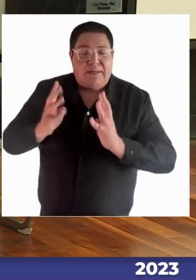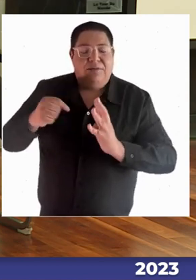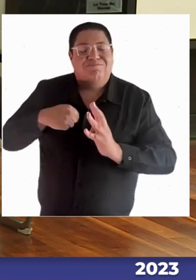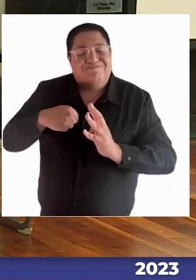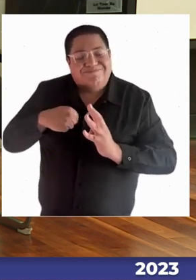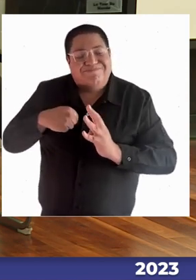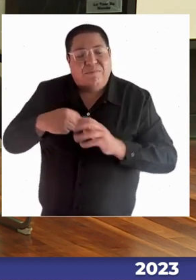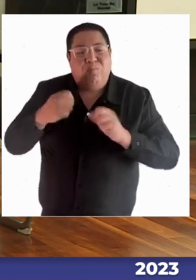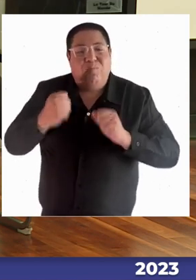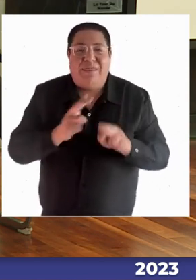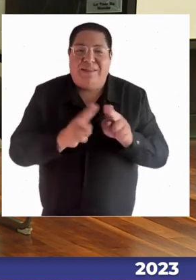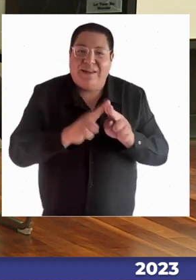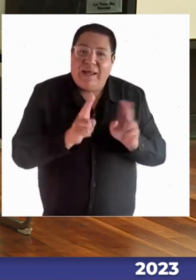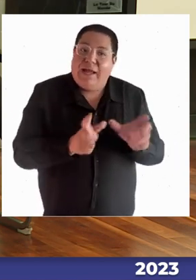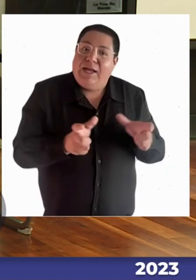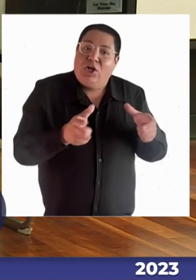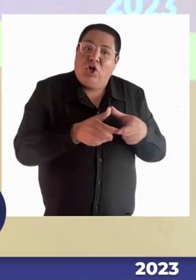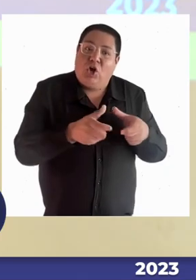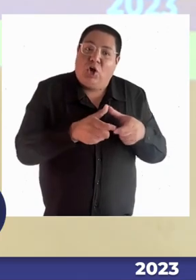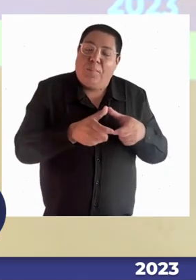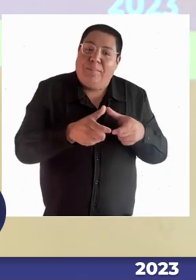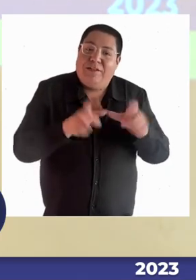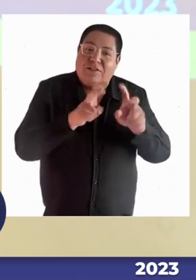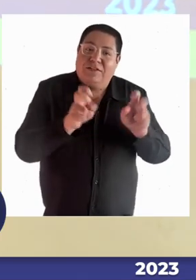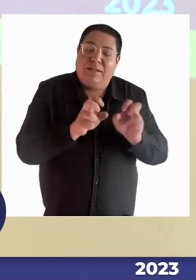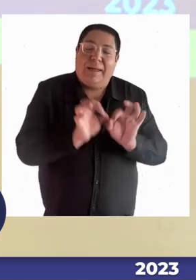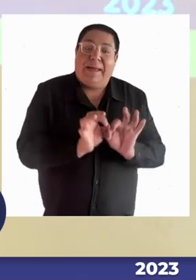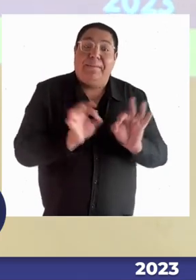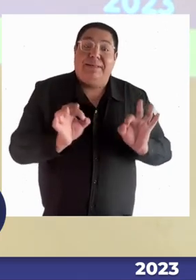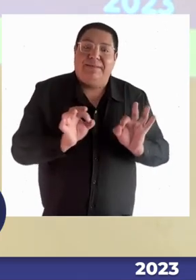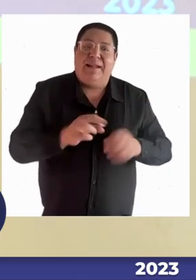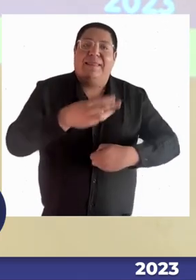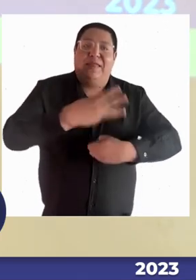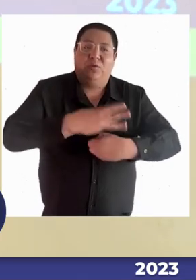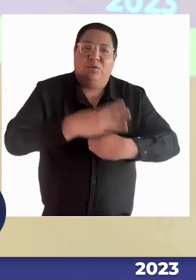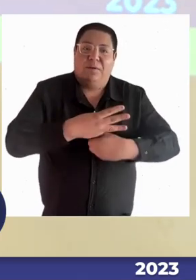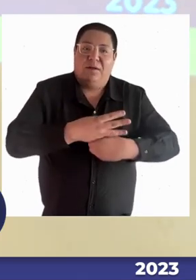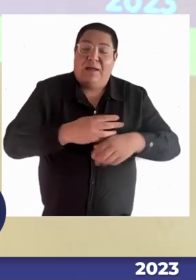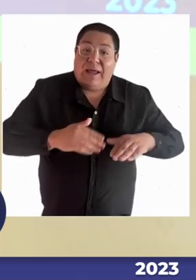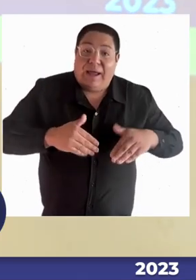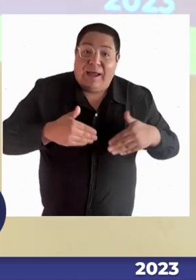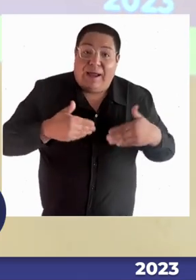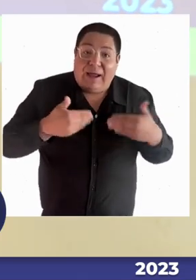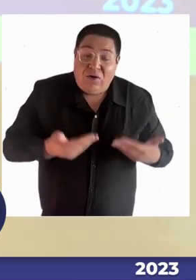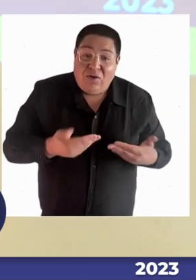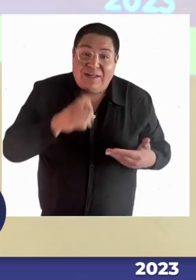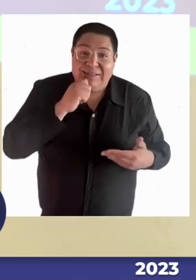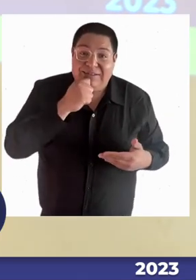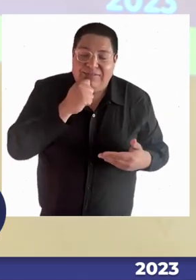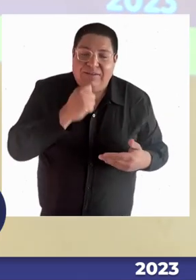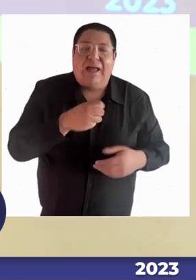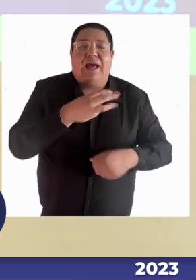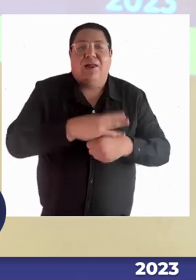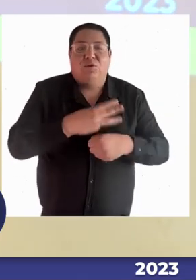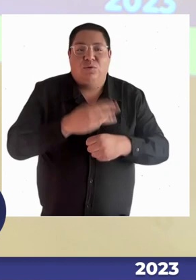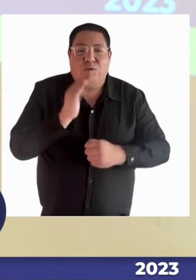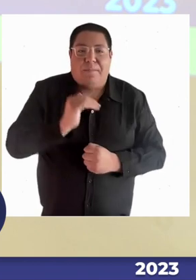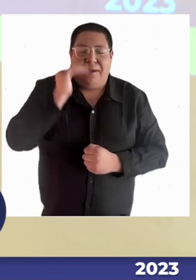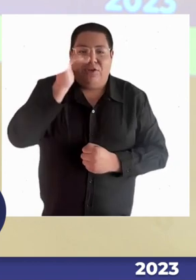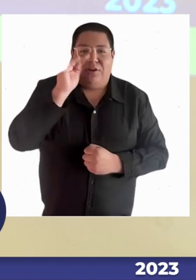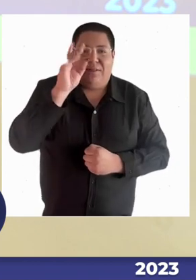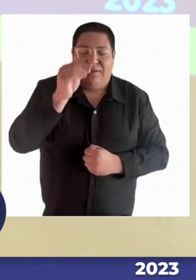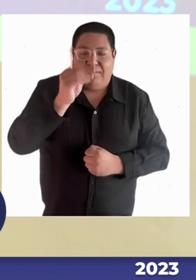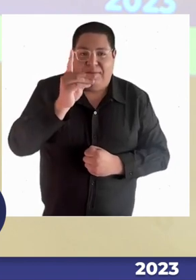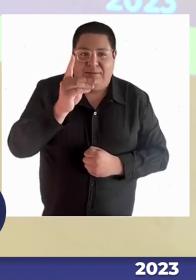diálogo de mesas para precisamente contribuir a atender estas grandes temas que dicen relación con la discapacidad. Y por eso uno